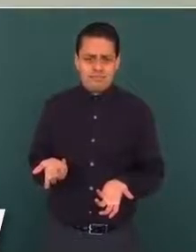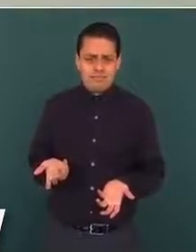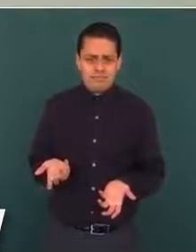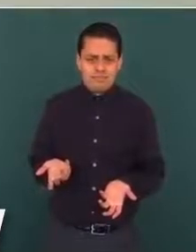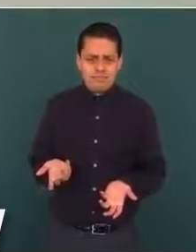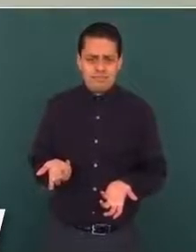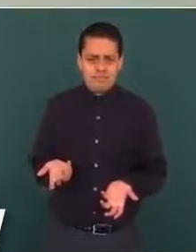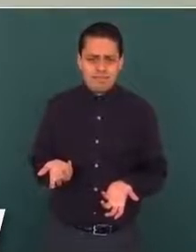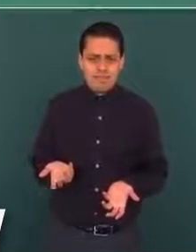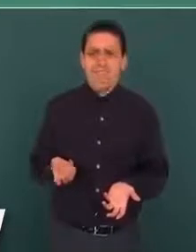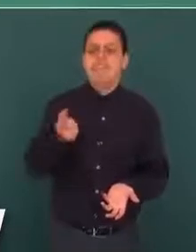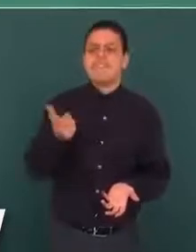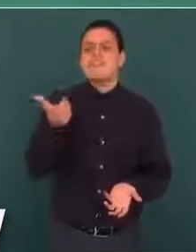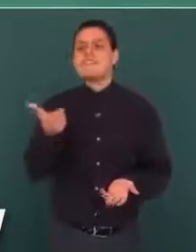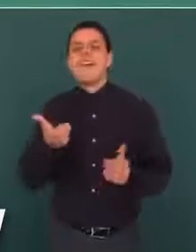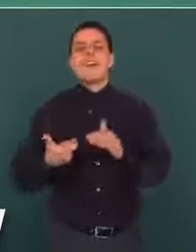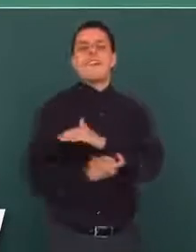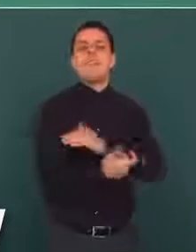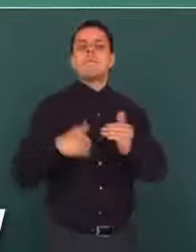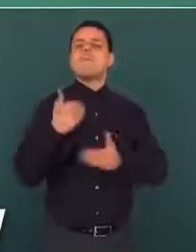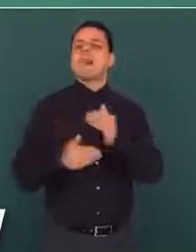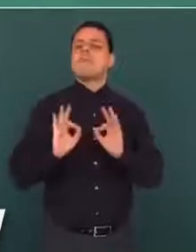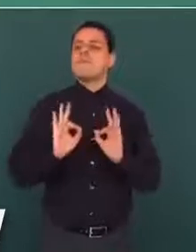¿Tranzar para avanzar?